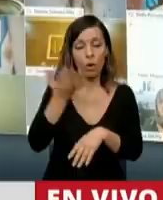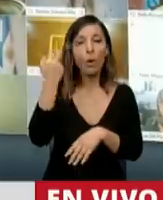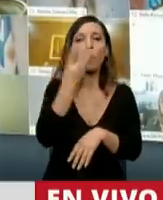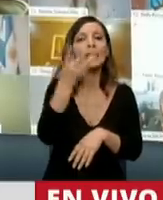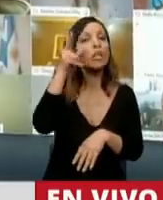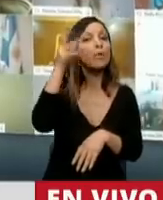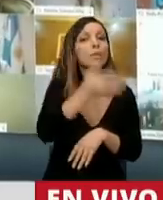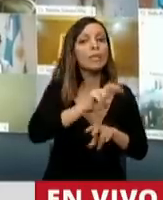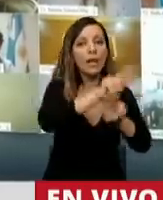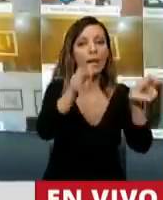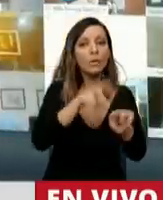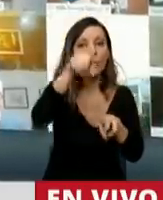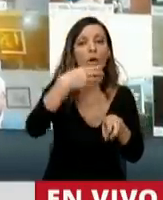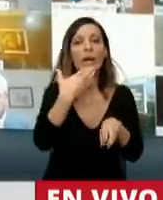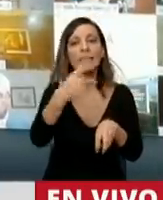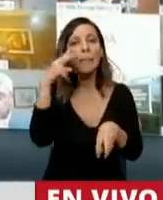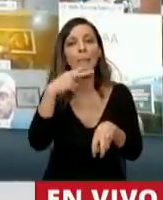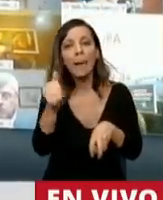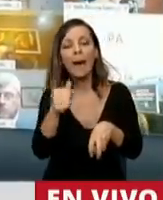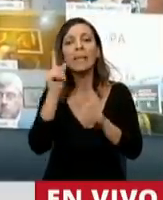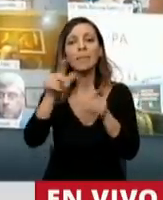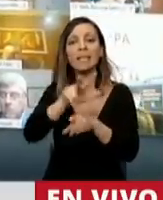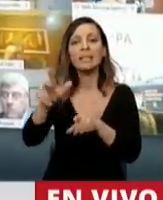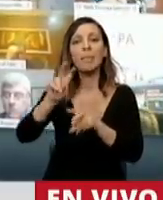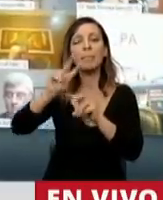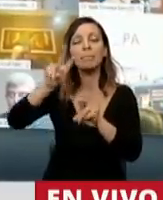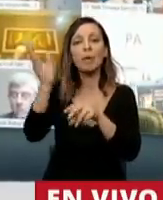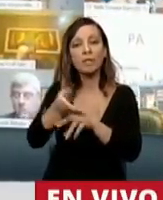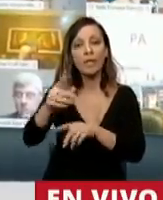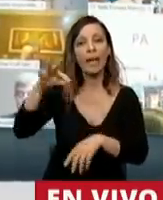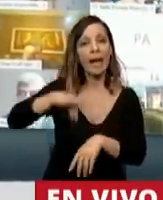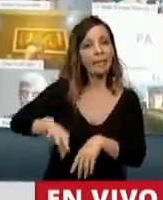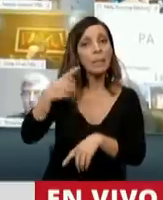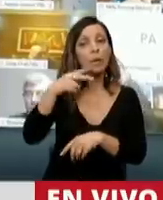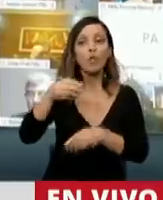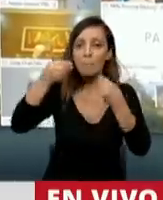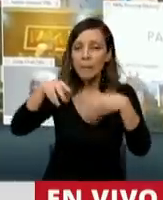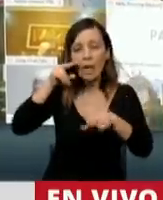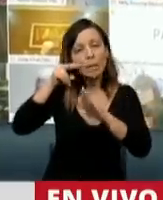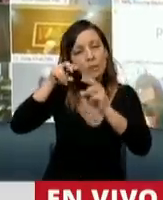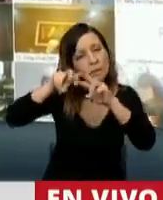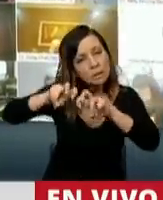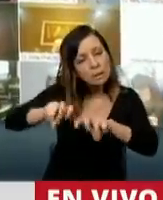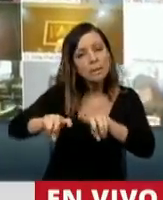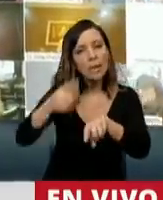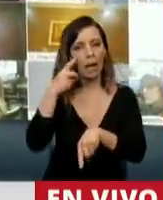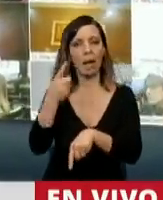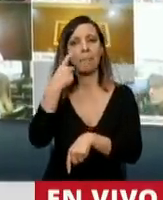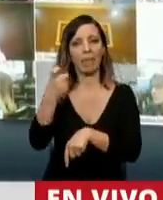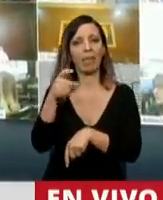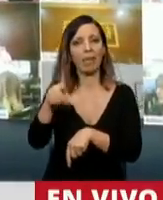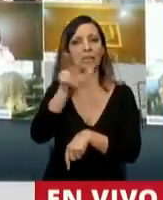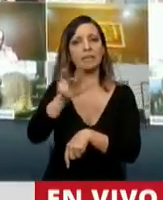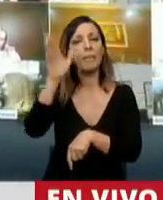de la recaudación fue producto del IVA, y el 33% de ganancias, pero cuando uno se meta dentro de ganancias, ve que el 33% de